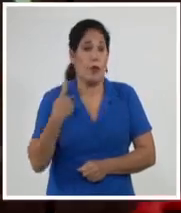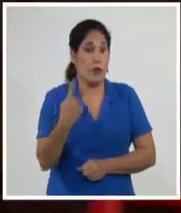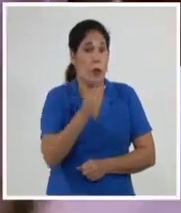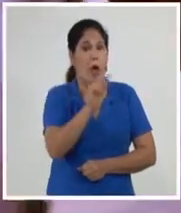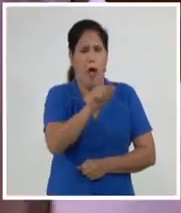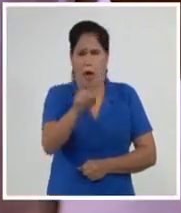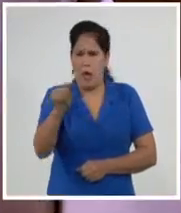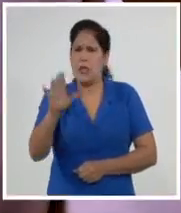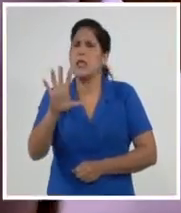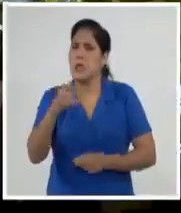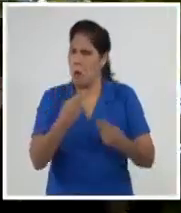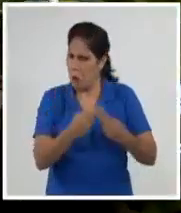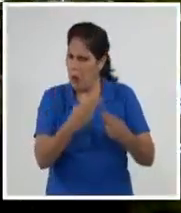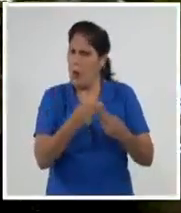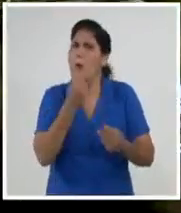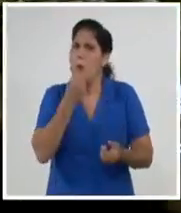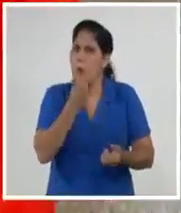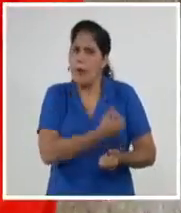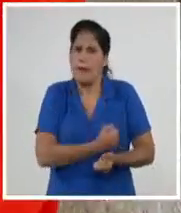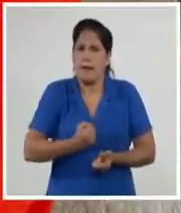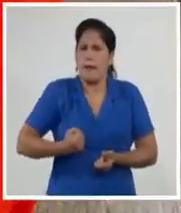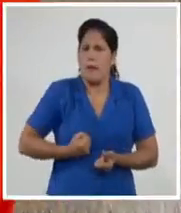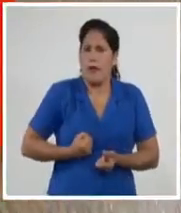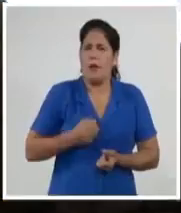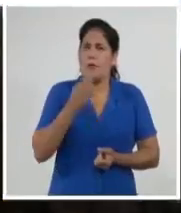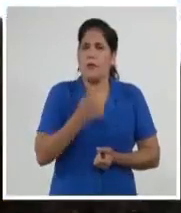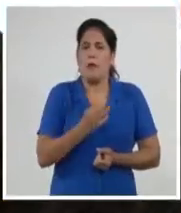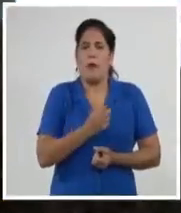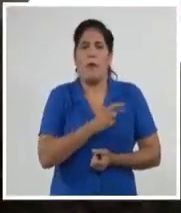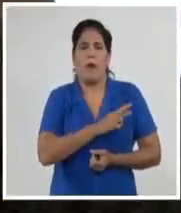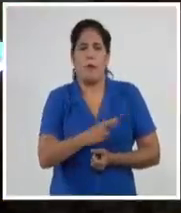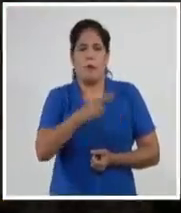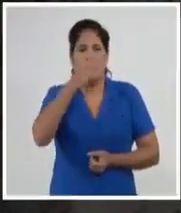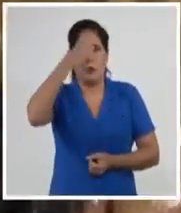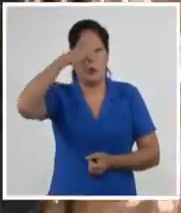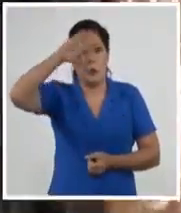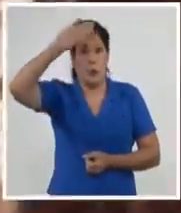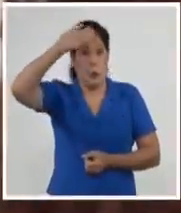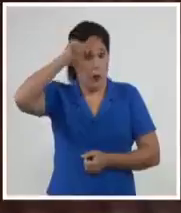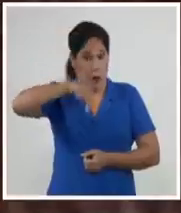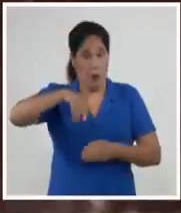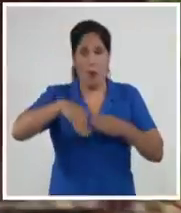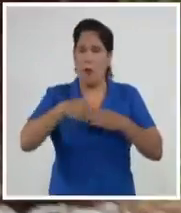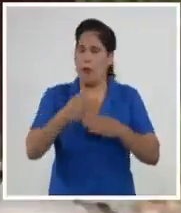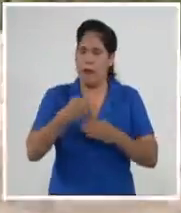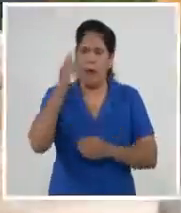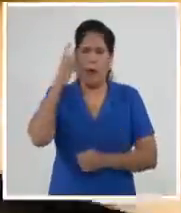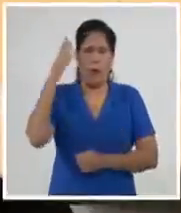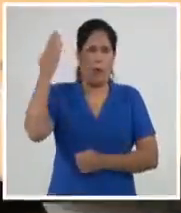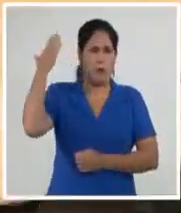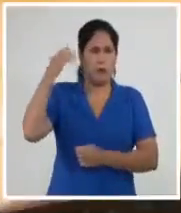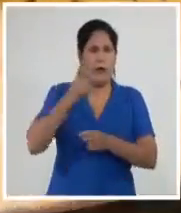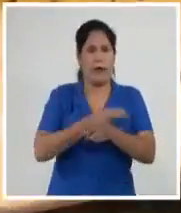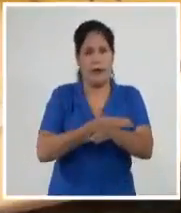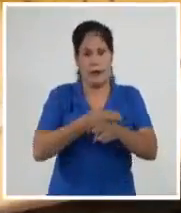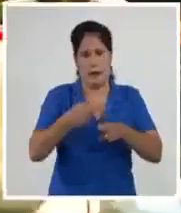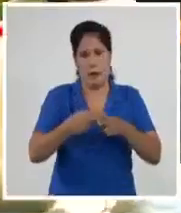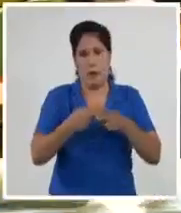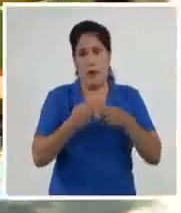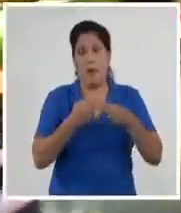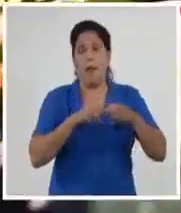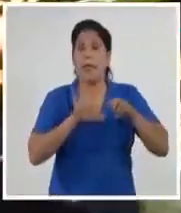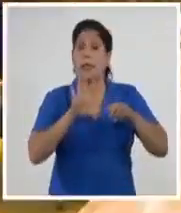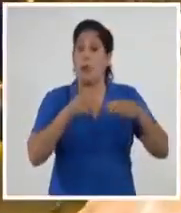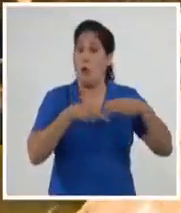cinco dispuestos a sacrificarlo todo por su padre. Hoy es un día de remembranzas históricas a los héroes y